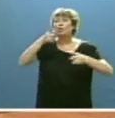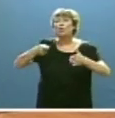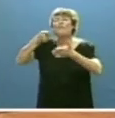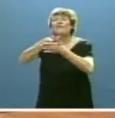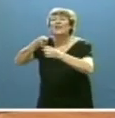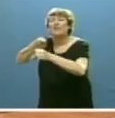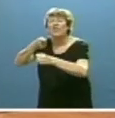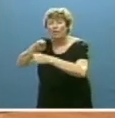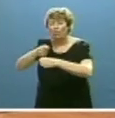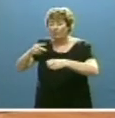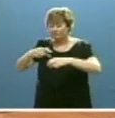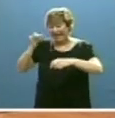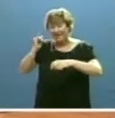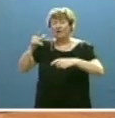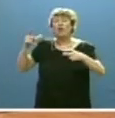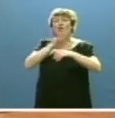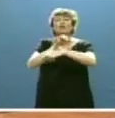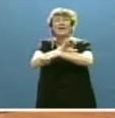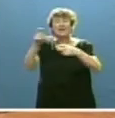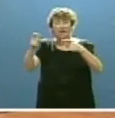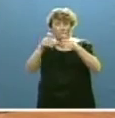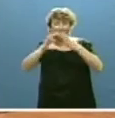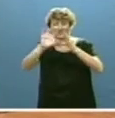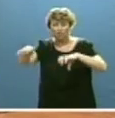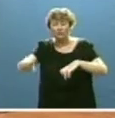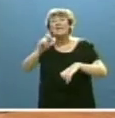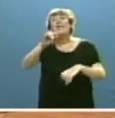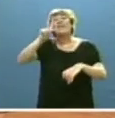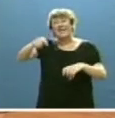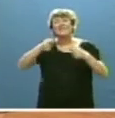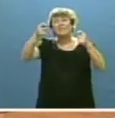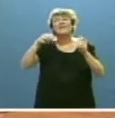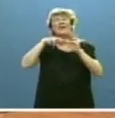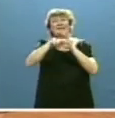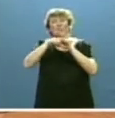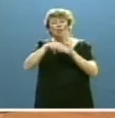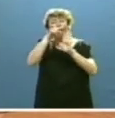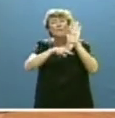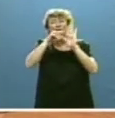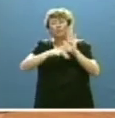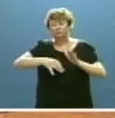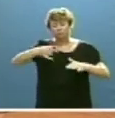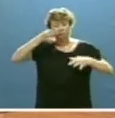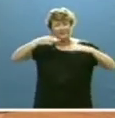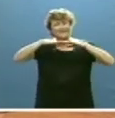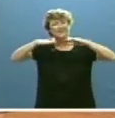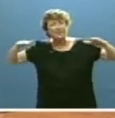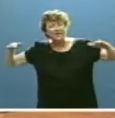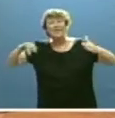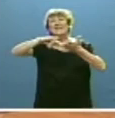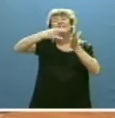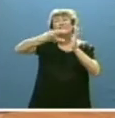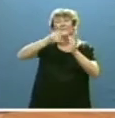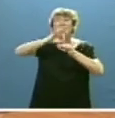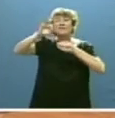consejerías de la Junta, y dando también rango normativo y garantía de estabilidad tanto al sistema de